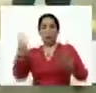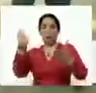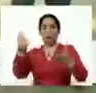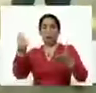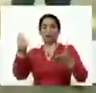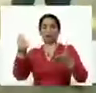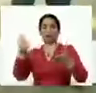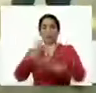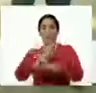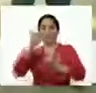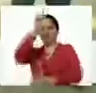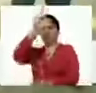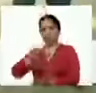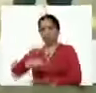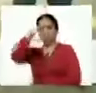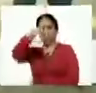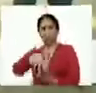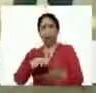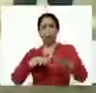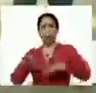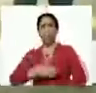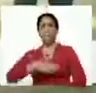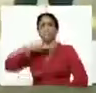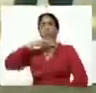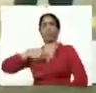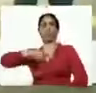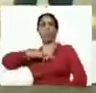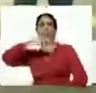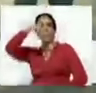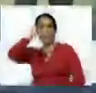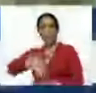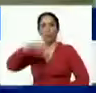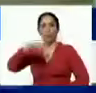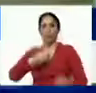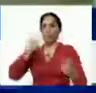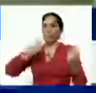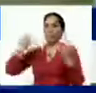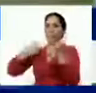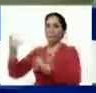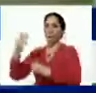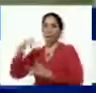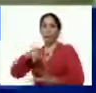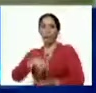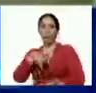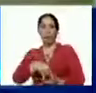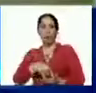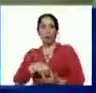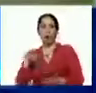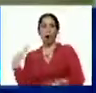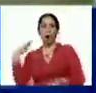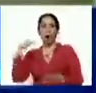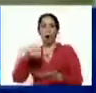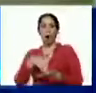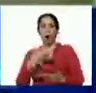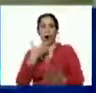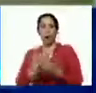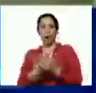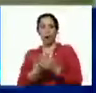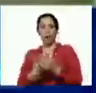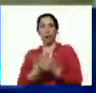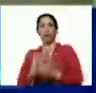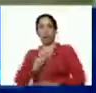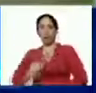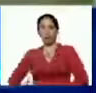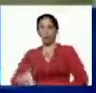siendo elaborados aquí para abastecer a nuestro Estado y también una parte de Carabobo y de Aragua. Gracias, presidente, por la confianza.